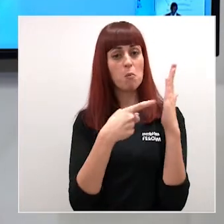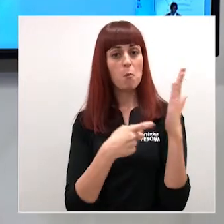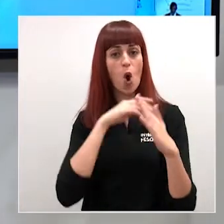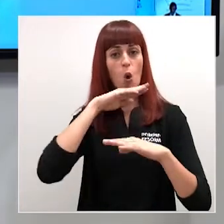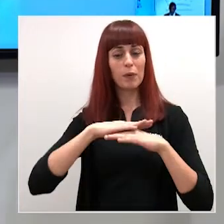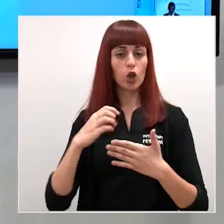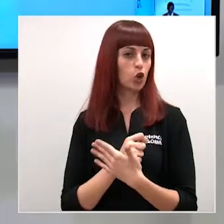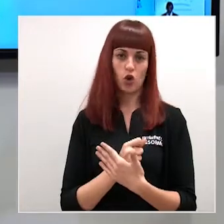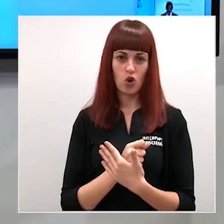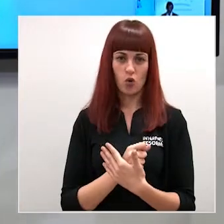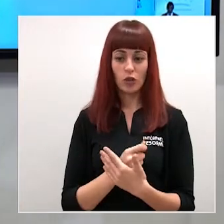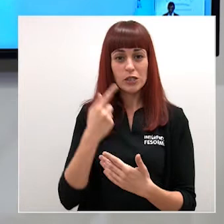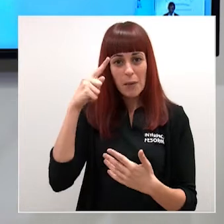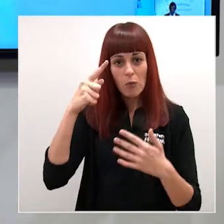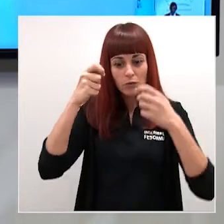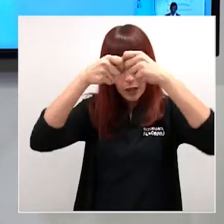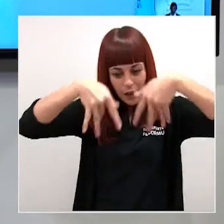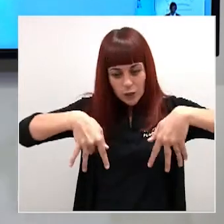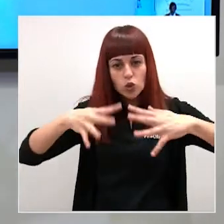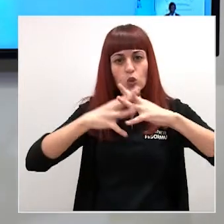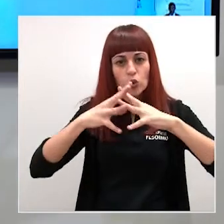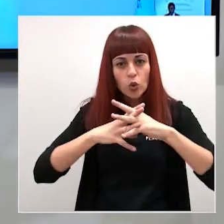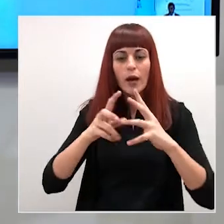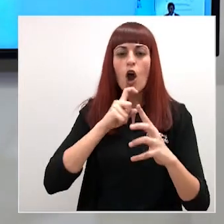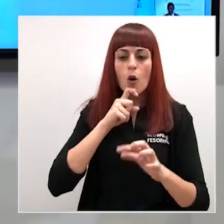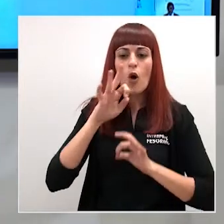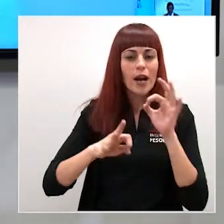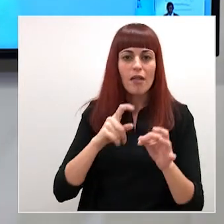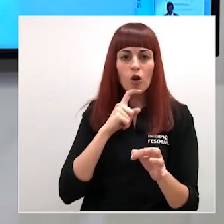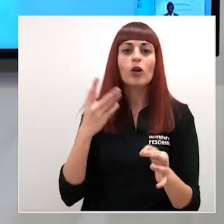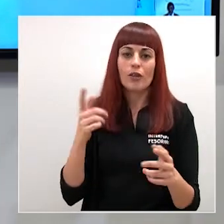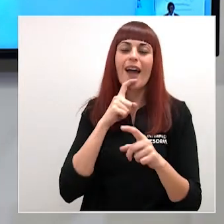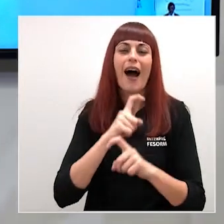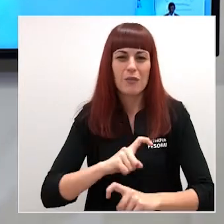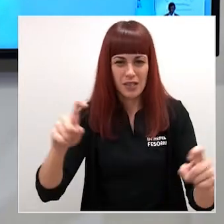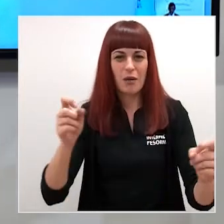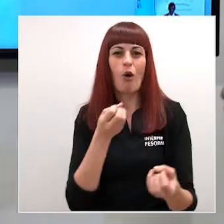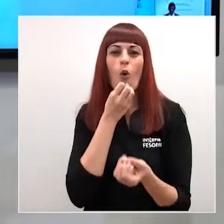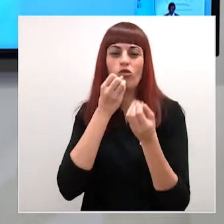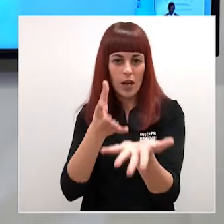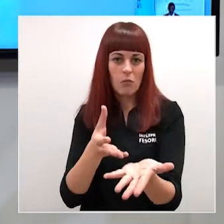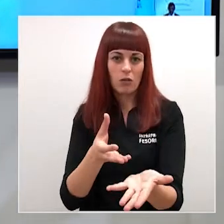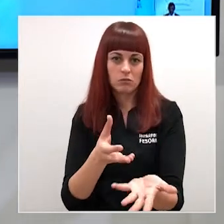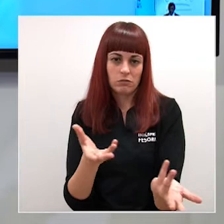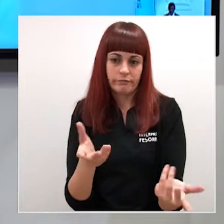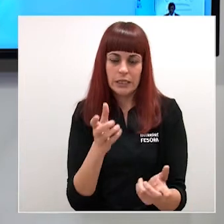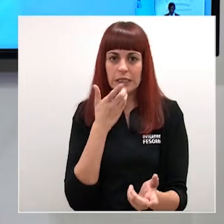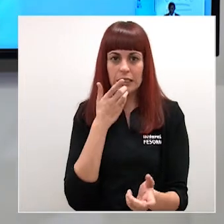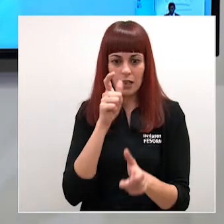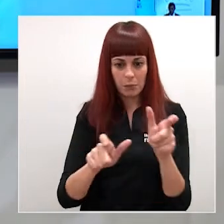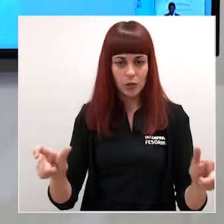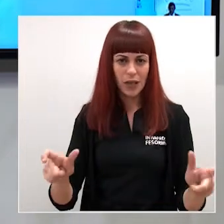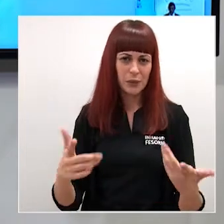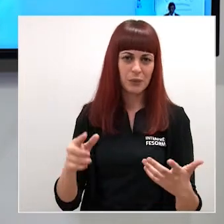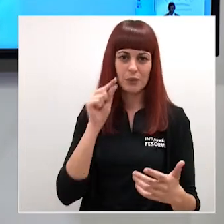claro el cronograma y cómo lo vamos a hacer entonces lo podremos anunciar porque si no lo que creamos son falsas expectativas y eso a la población lo que la va a poner es muy nerviosa como ha